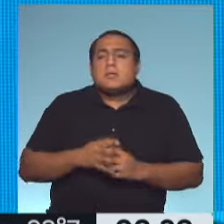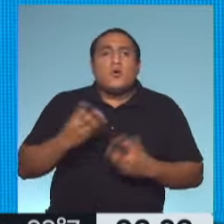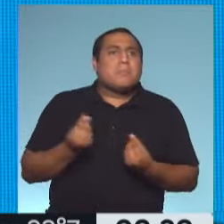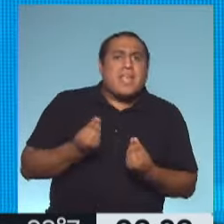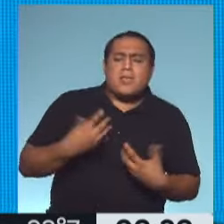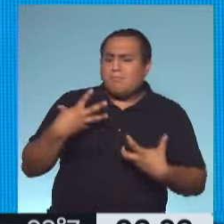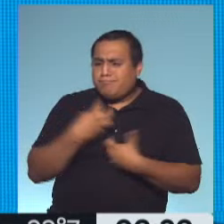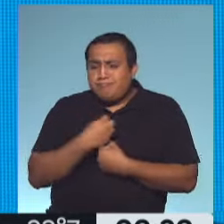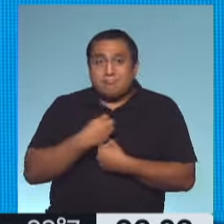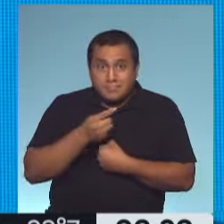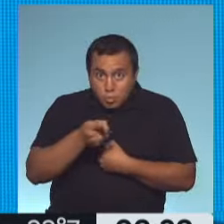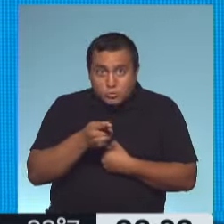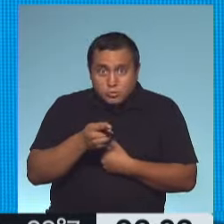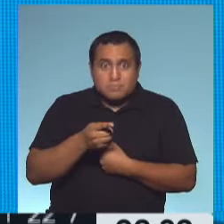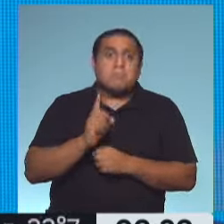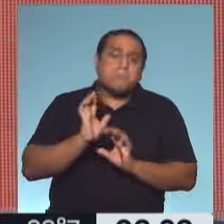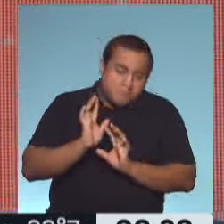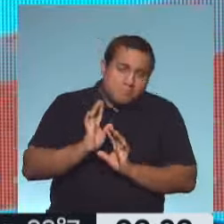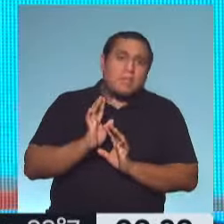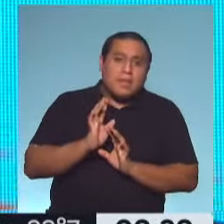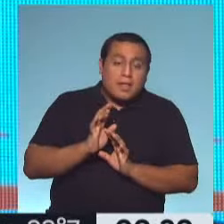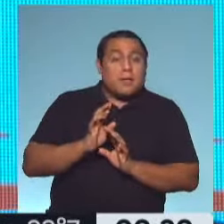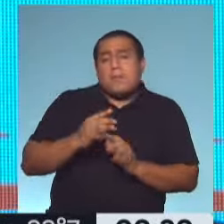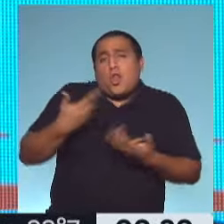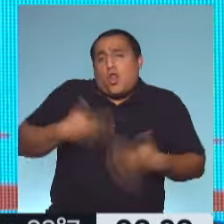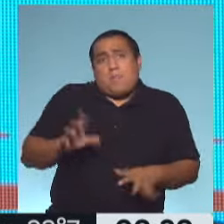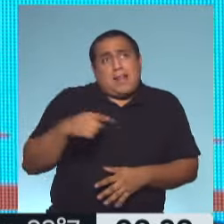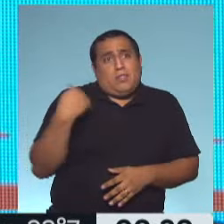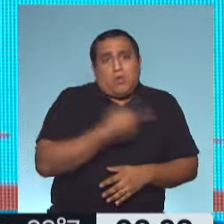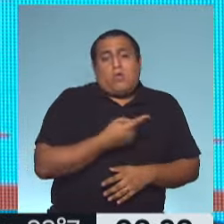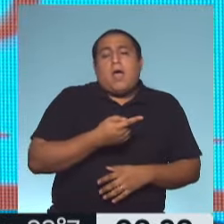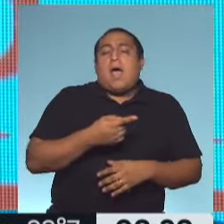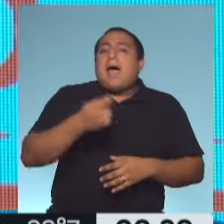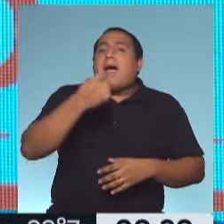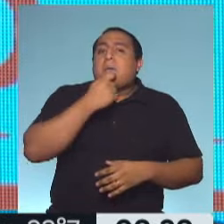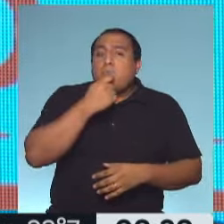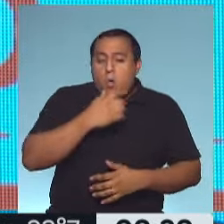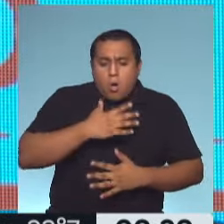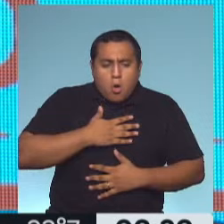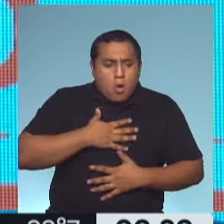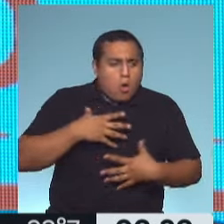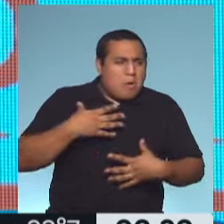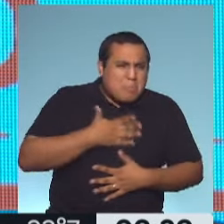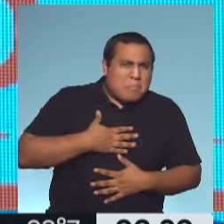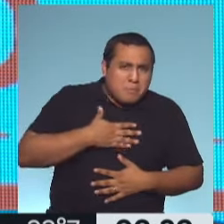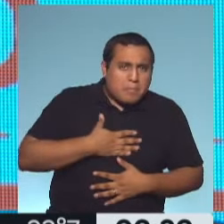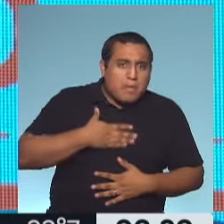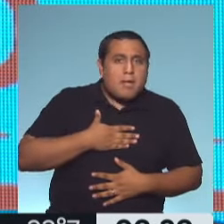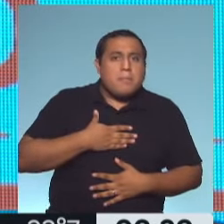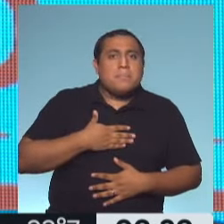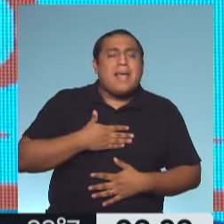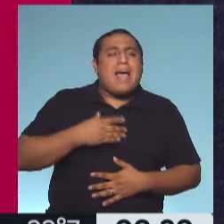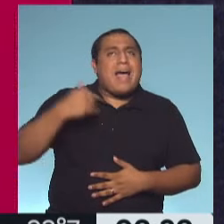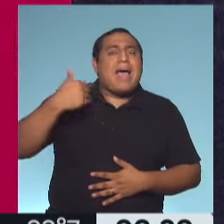con angustia, todo eso creo que en este contexto es de lo más normal. El tema es que cuando le pasa a uno, quiere tomar decisiones para que esto deje de